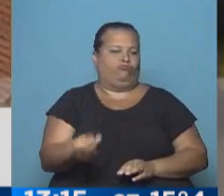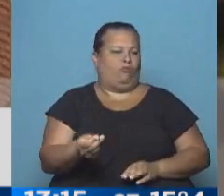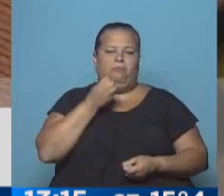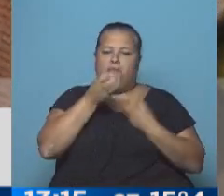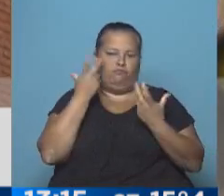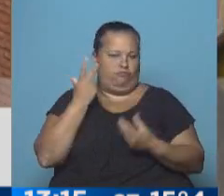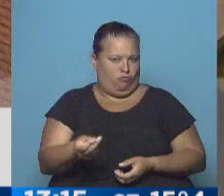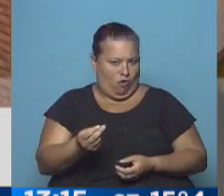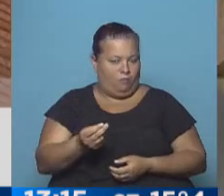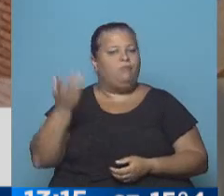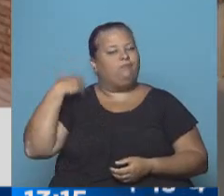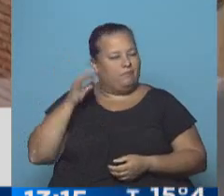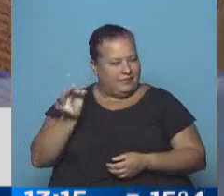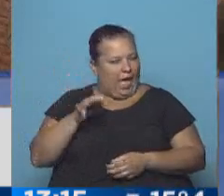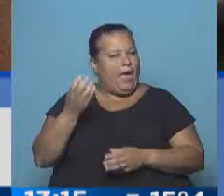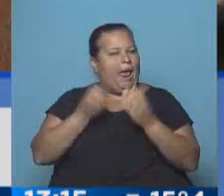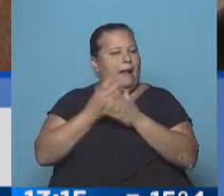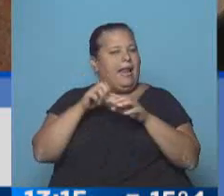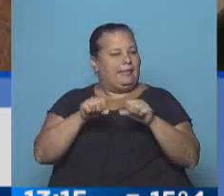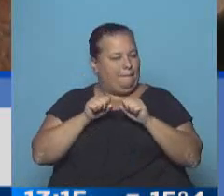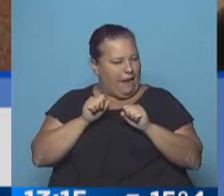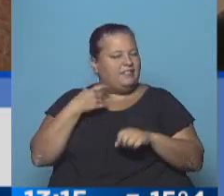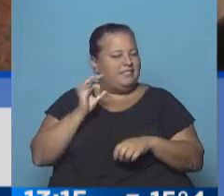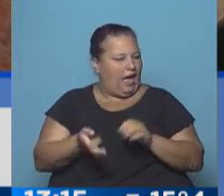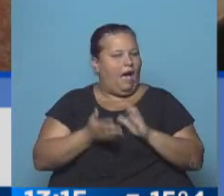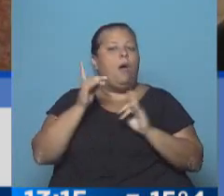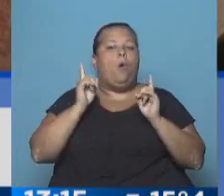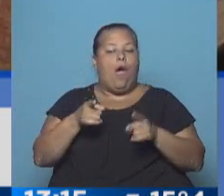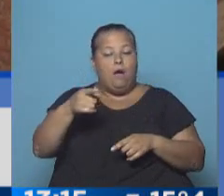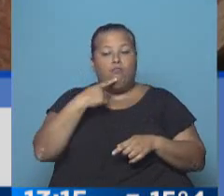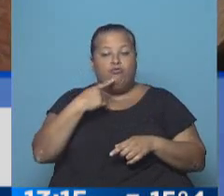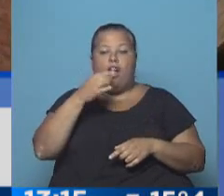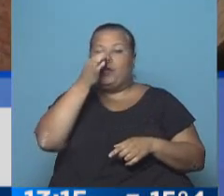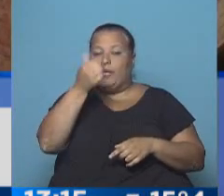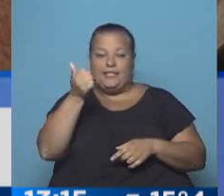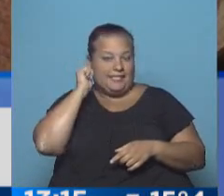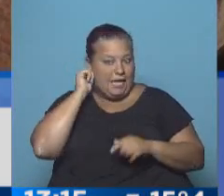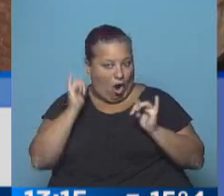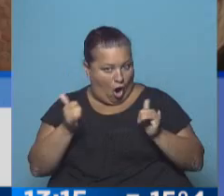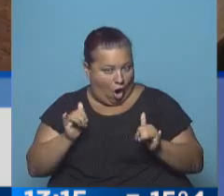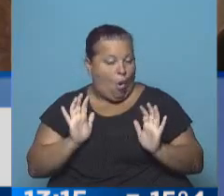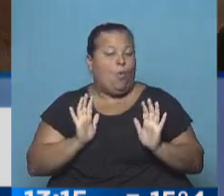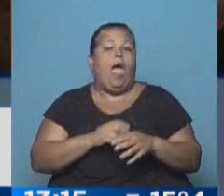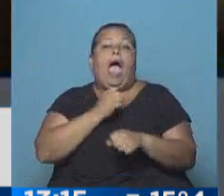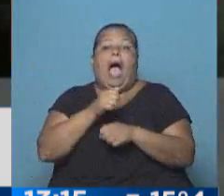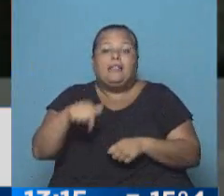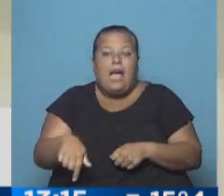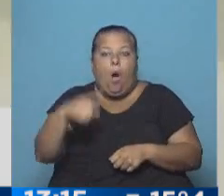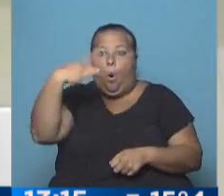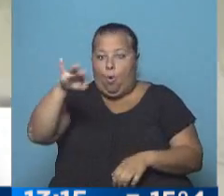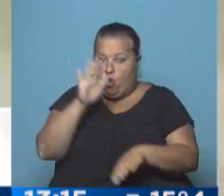a declarar, ya lo sabíamos desde las primeras horas de la mañana. Recordemos que este joven de 26 años, hasta ahora el principal